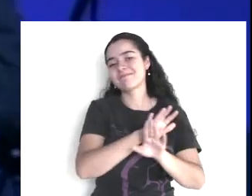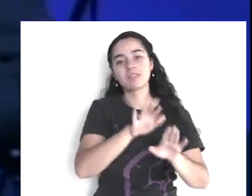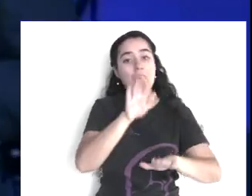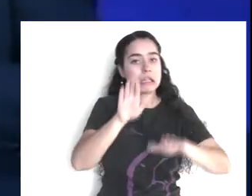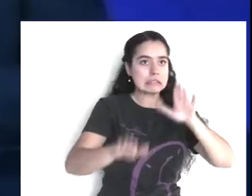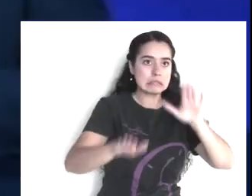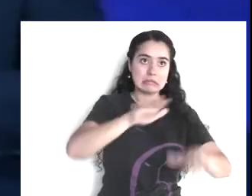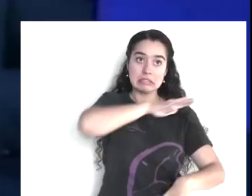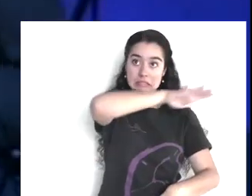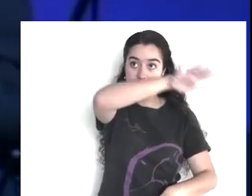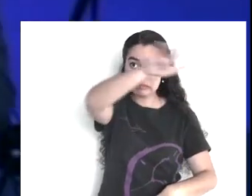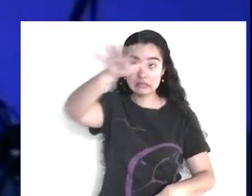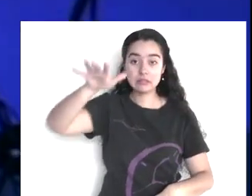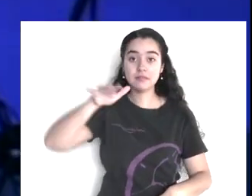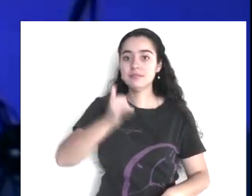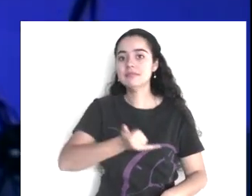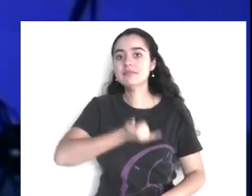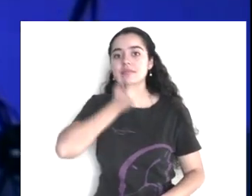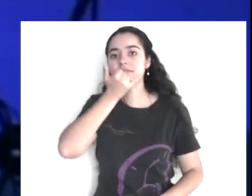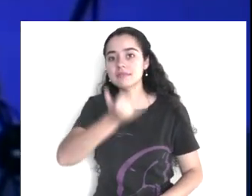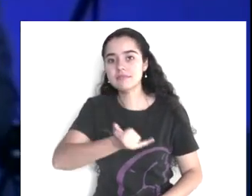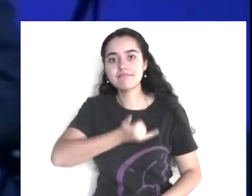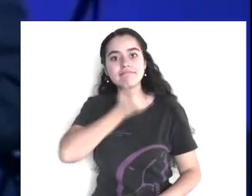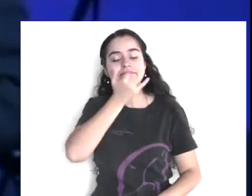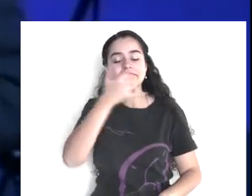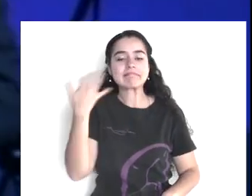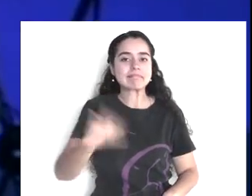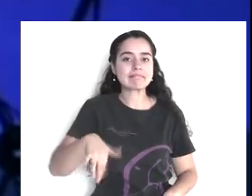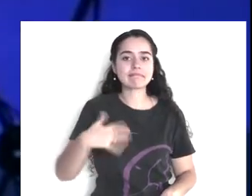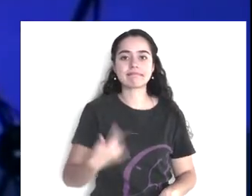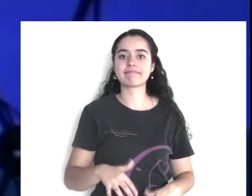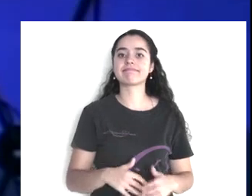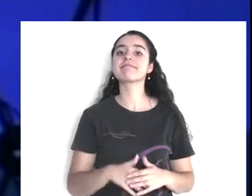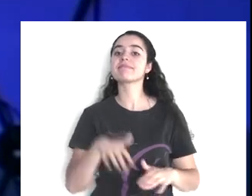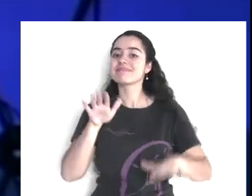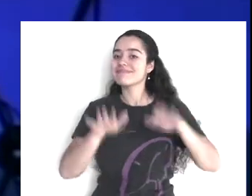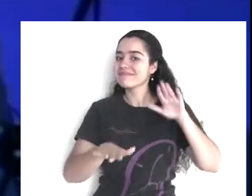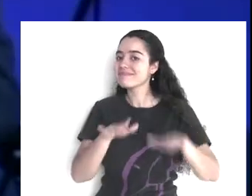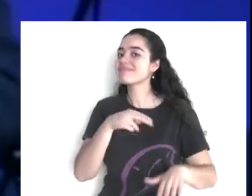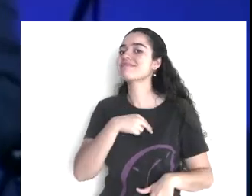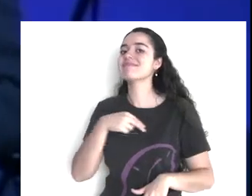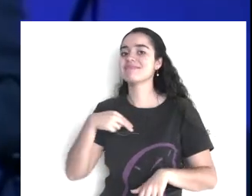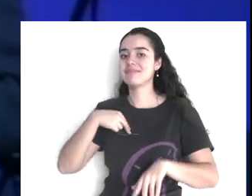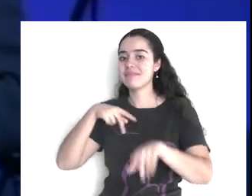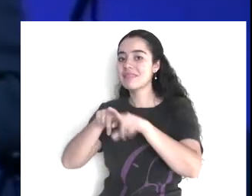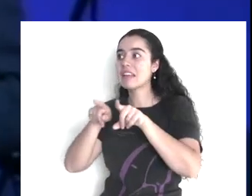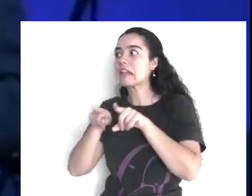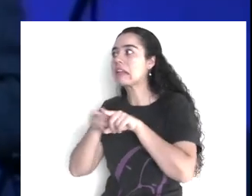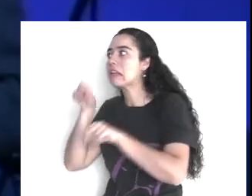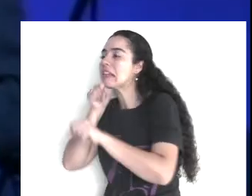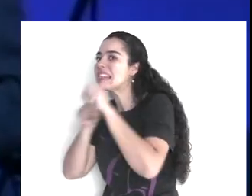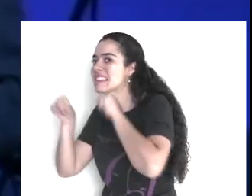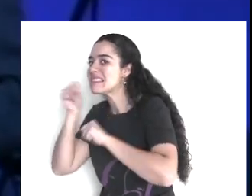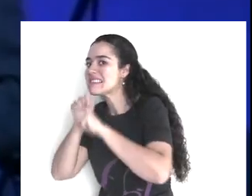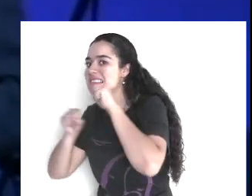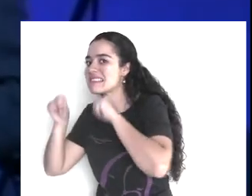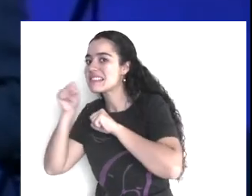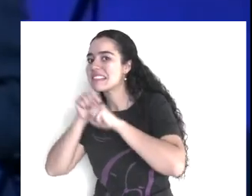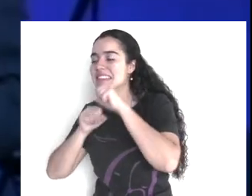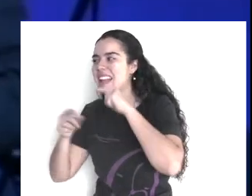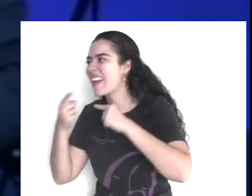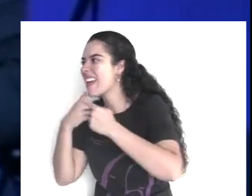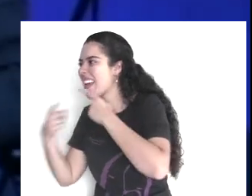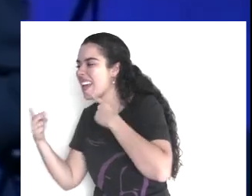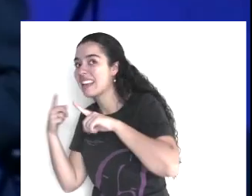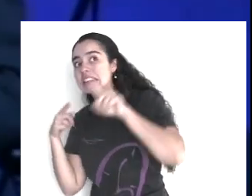pero no sólo hemos caído en ese pecado, también hemos contribuido con el chisme, ¿se acuerdan de los ocho días que